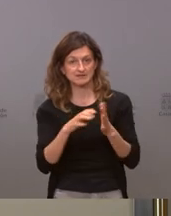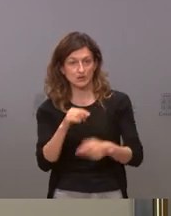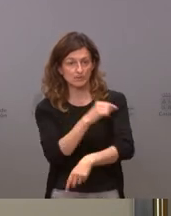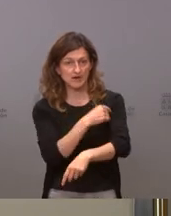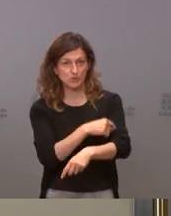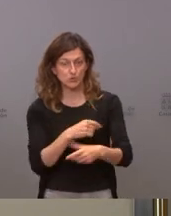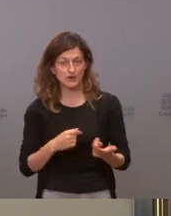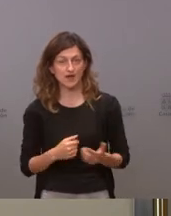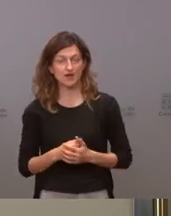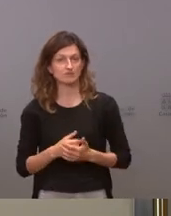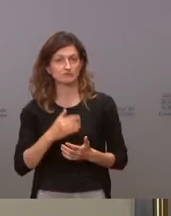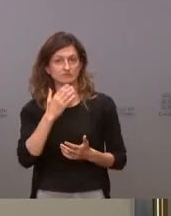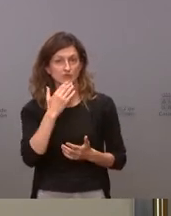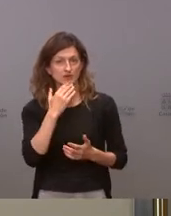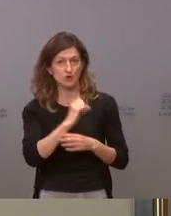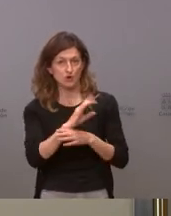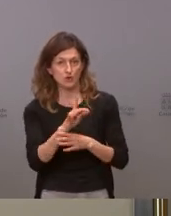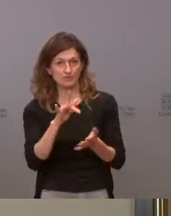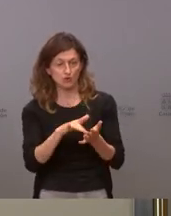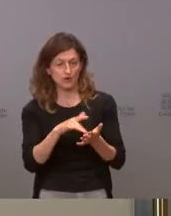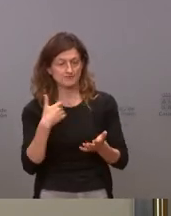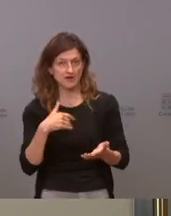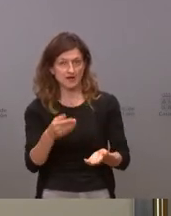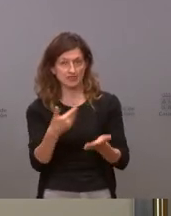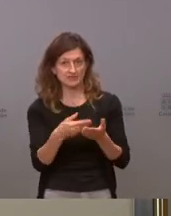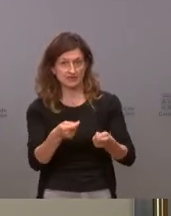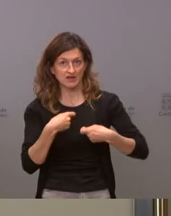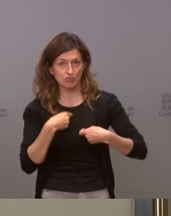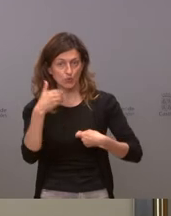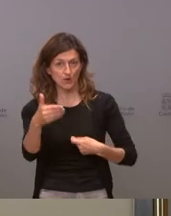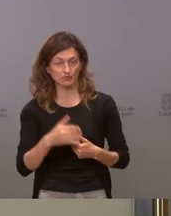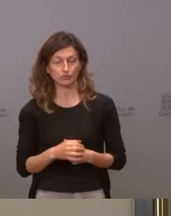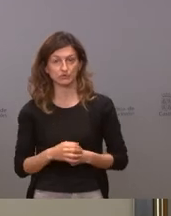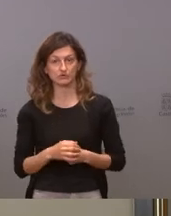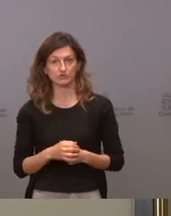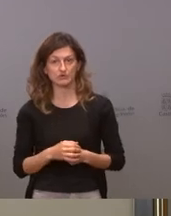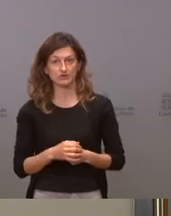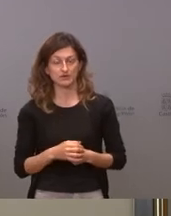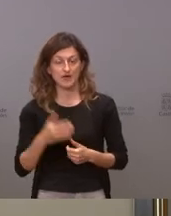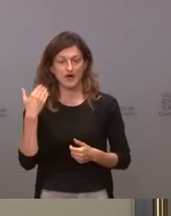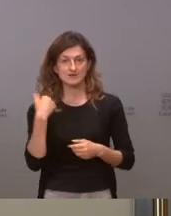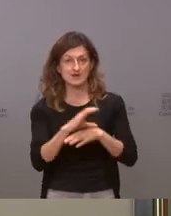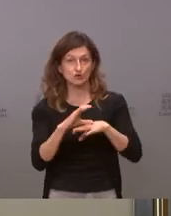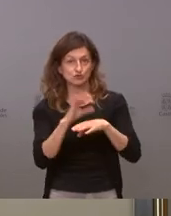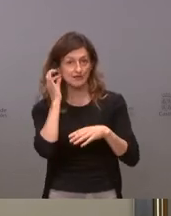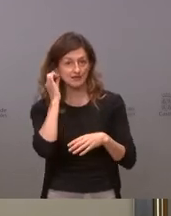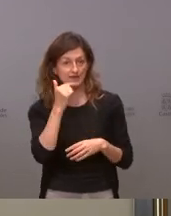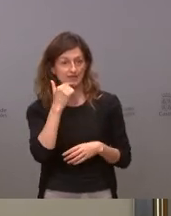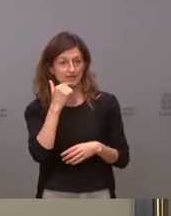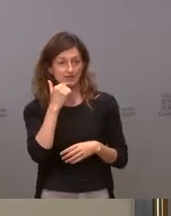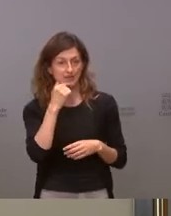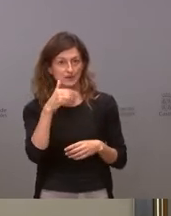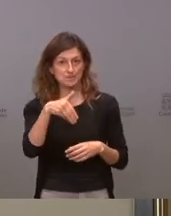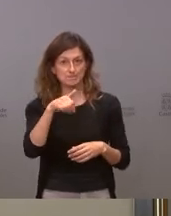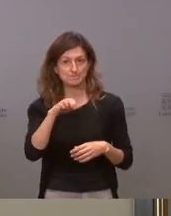pasado la COVID tener ese certificado y qué pasó con los MIR nos comentó ayer la consejera que iba a plantear lo de los MIR